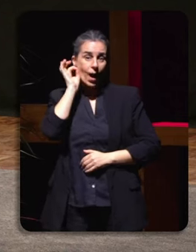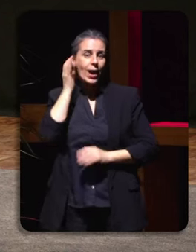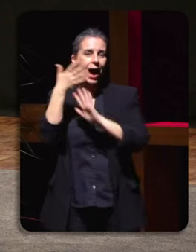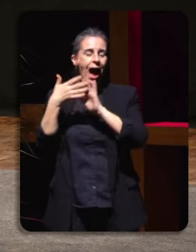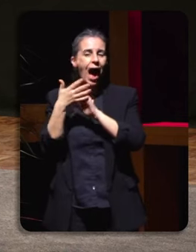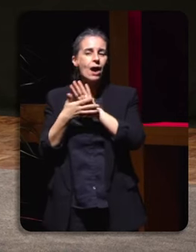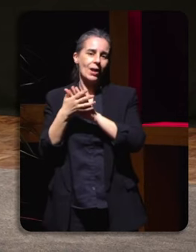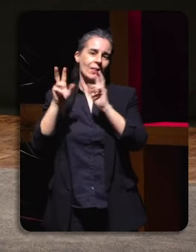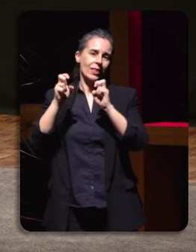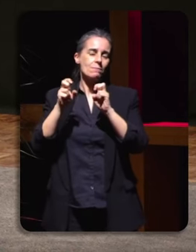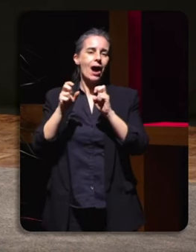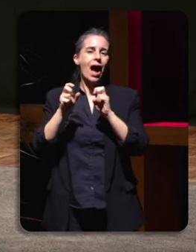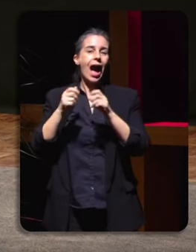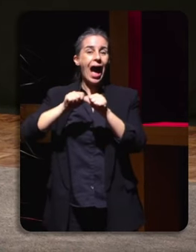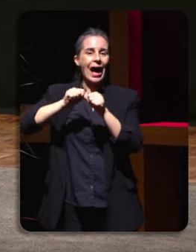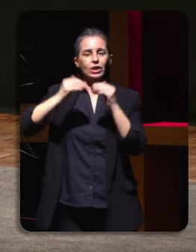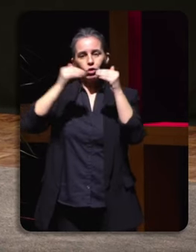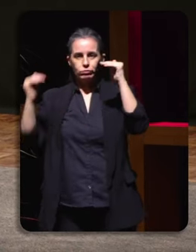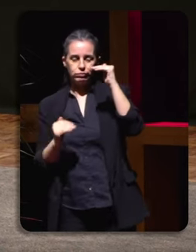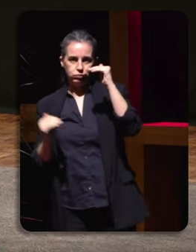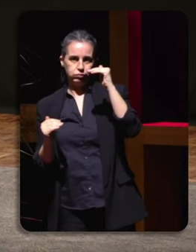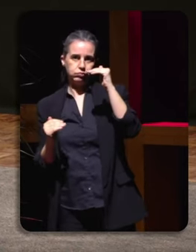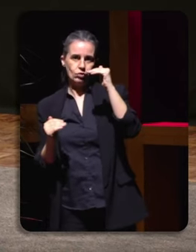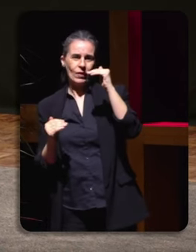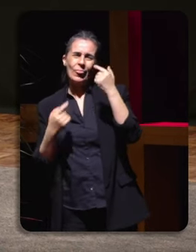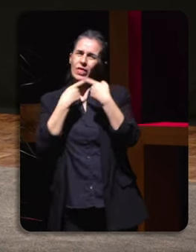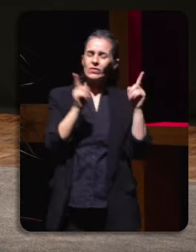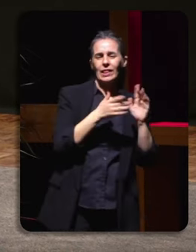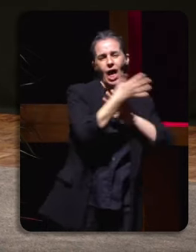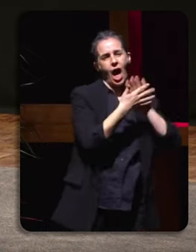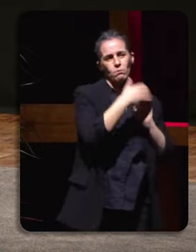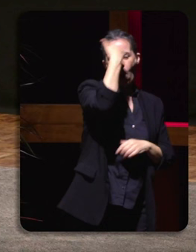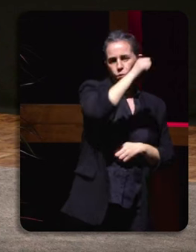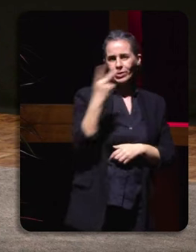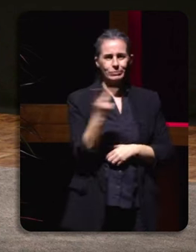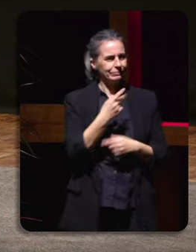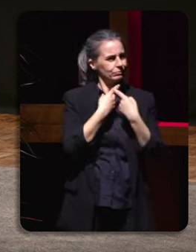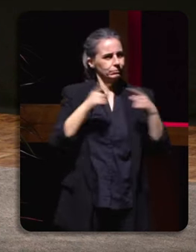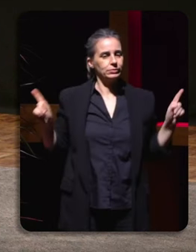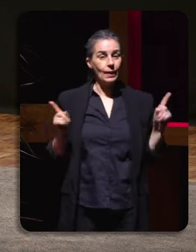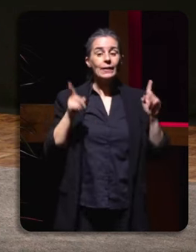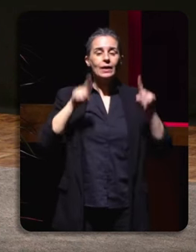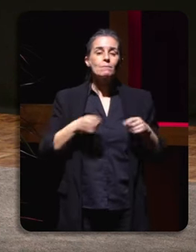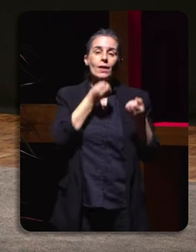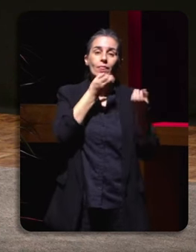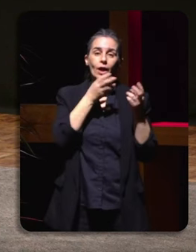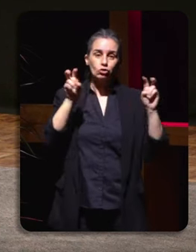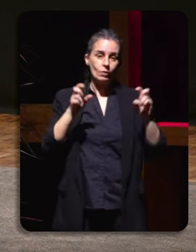por exemplo, como os pode abordar un home, nin siquera os datos relacionados coa violencia machista.